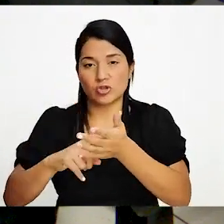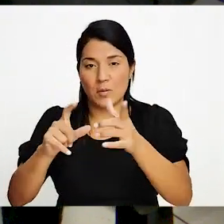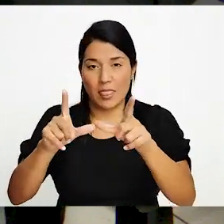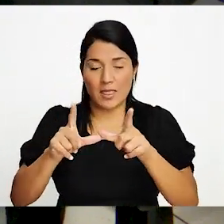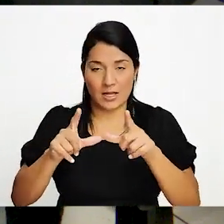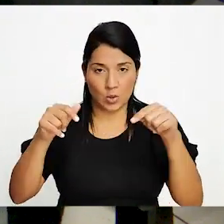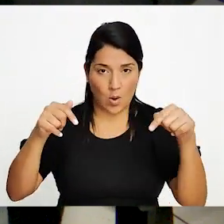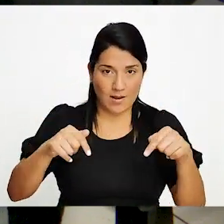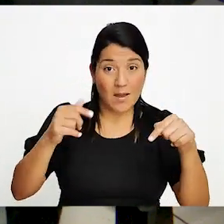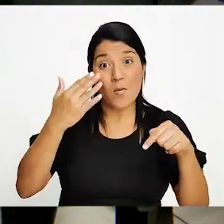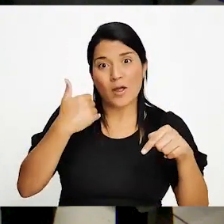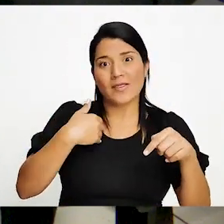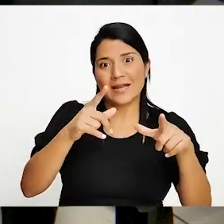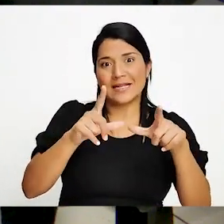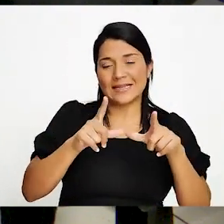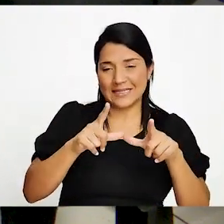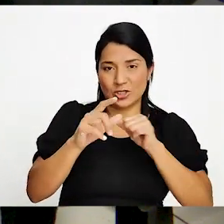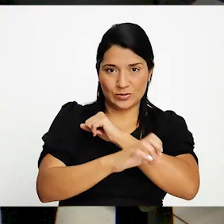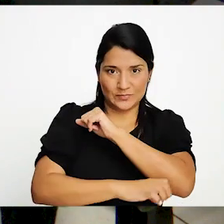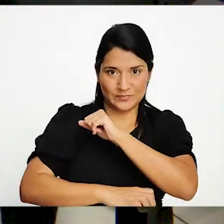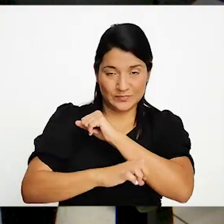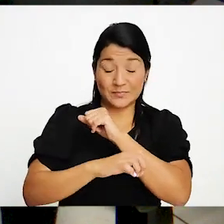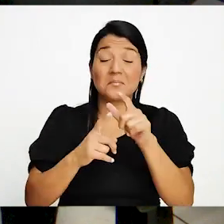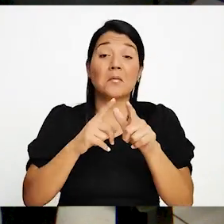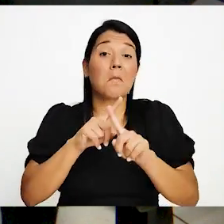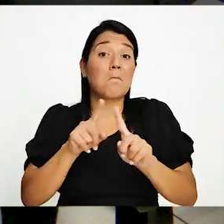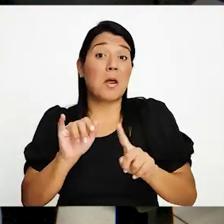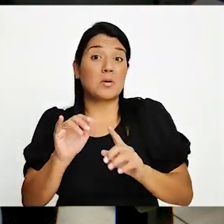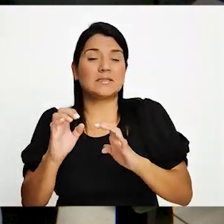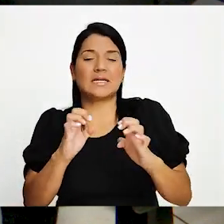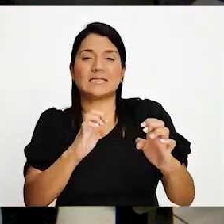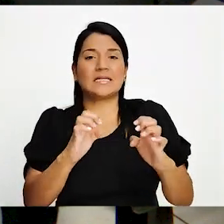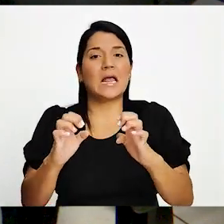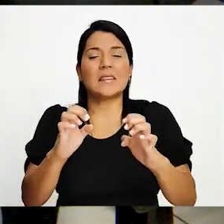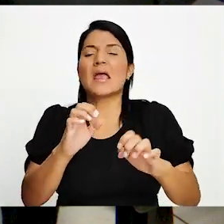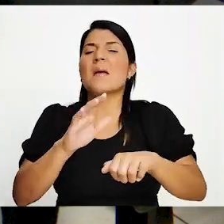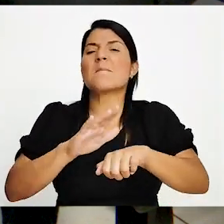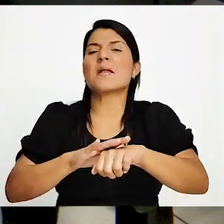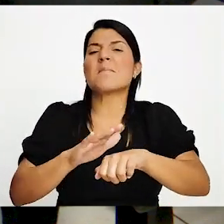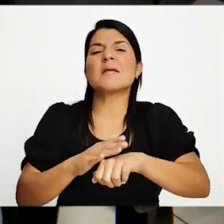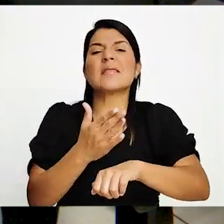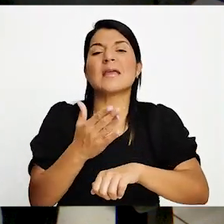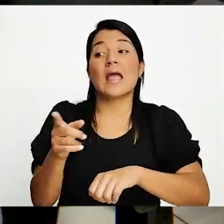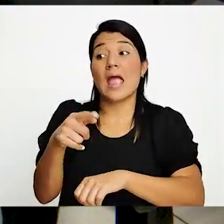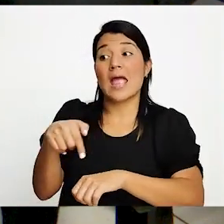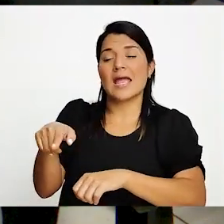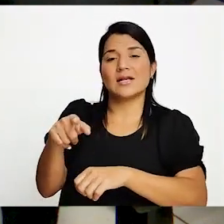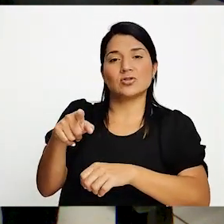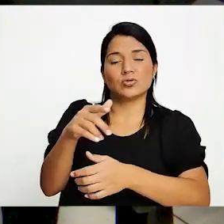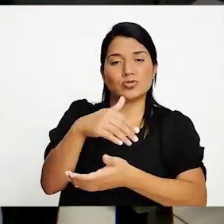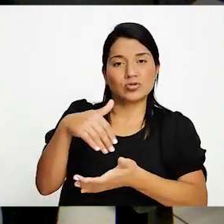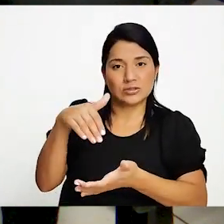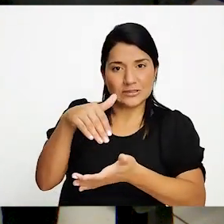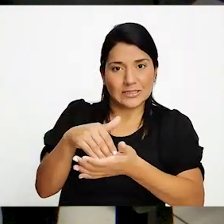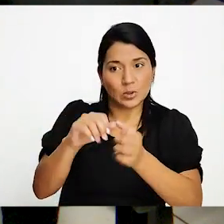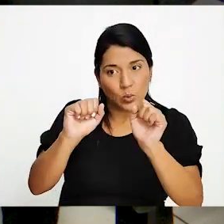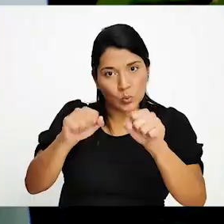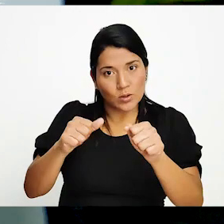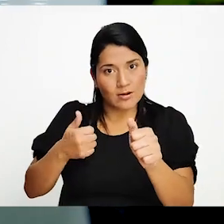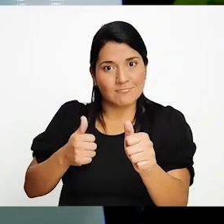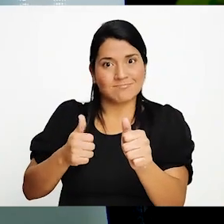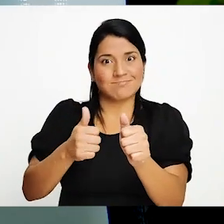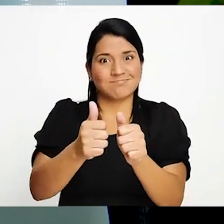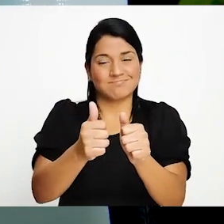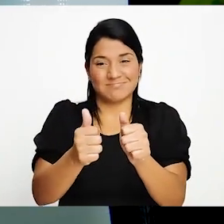estrategia para poder lograr que estos centros, digamos, pudieran ponerse al día en ese sentido.